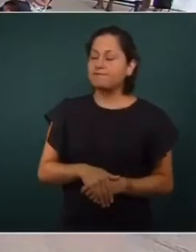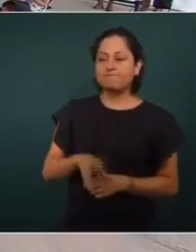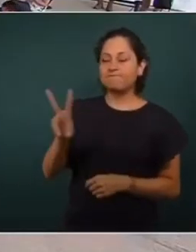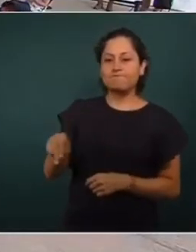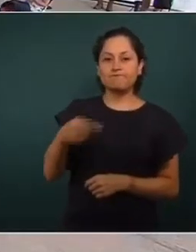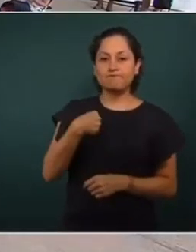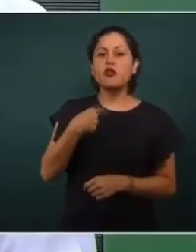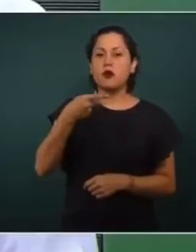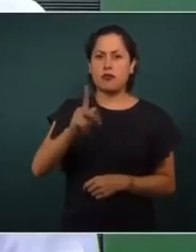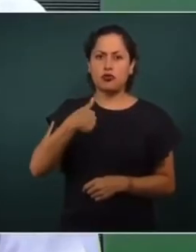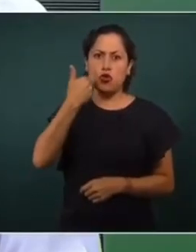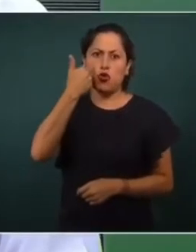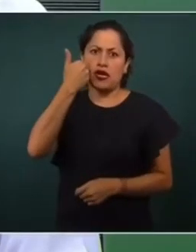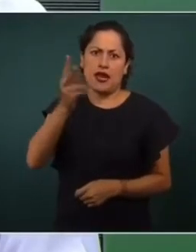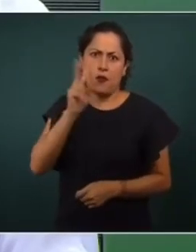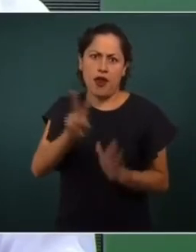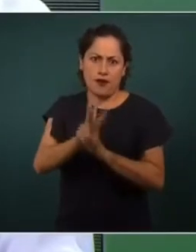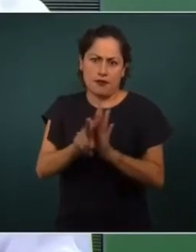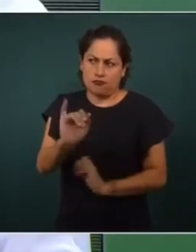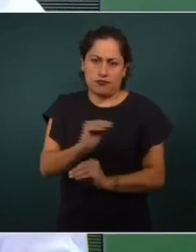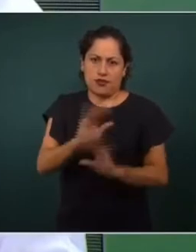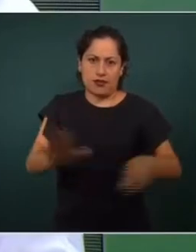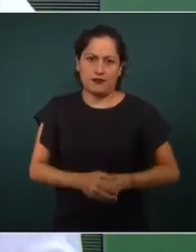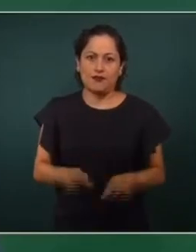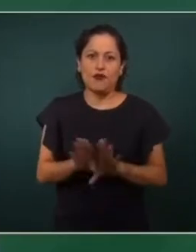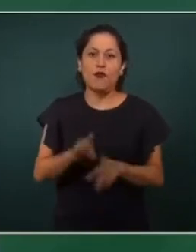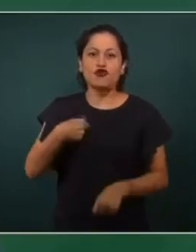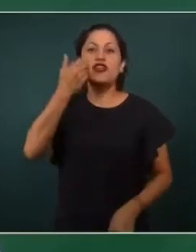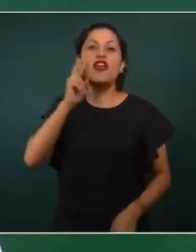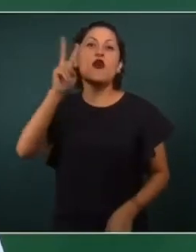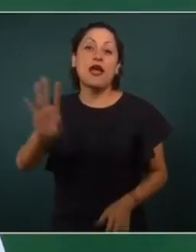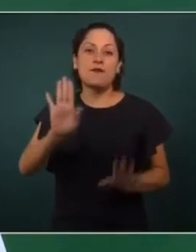sí me gustaría verlo Ahora sí que es como pago por evento